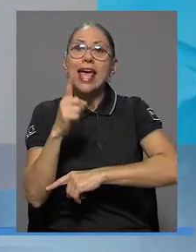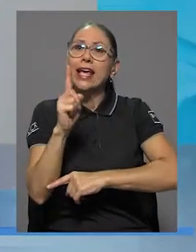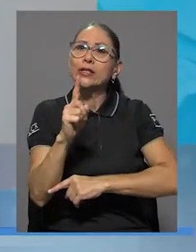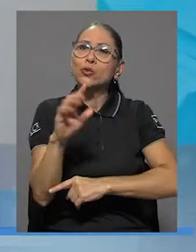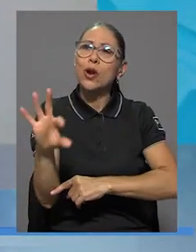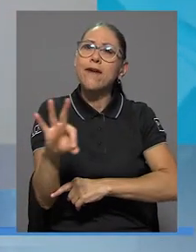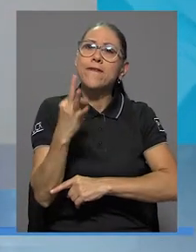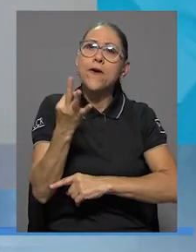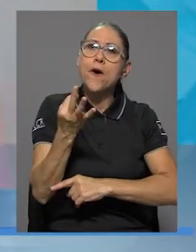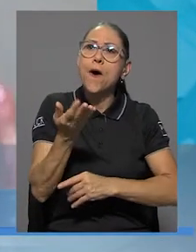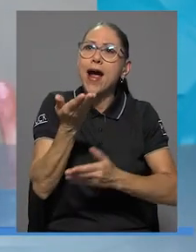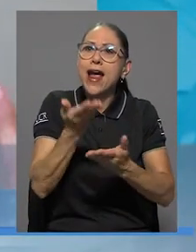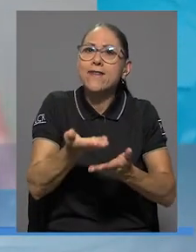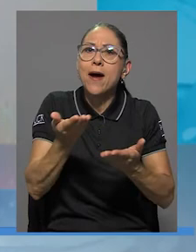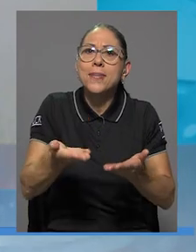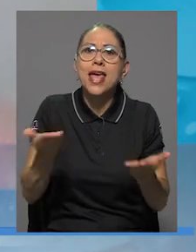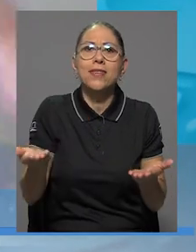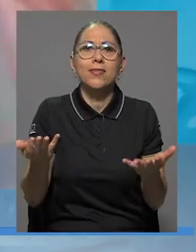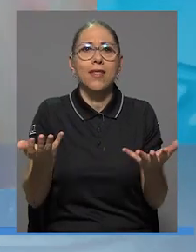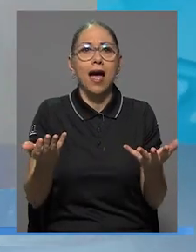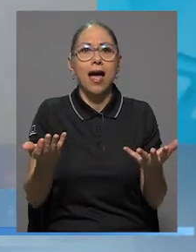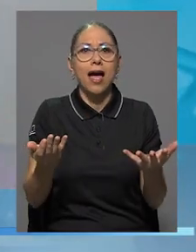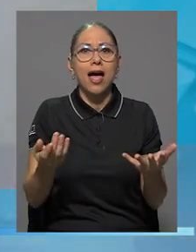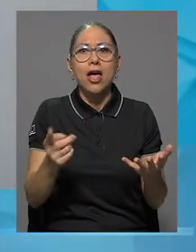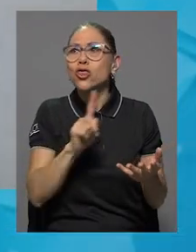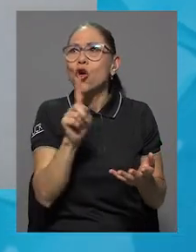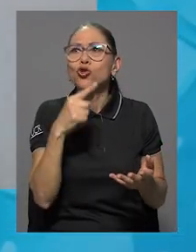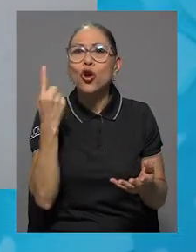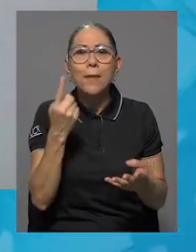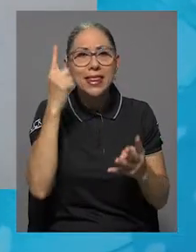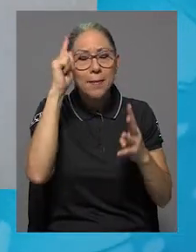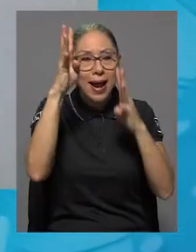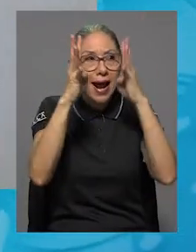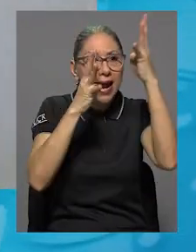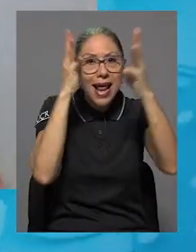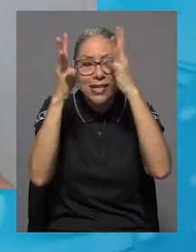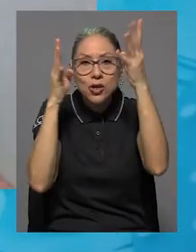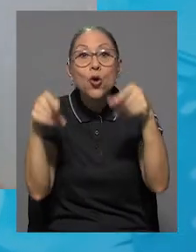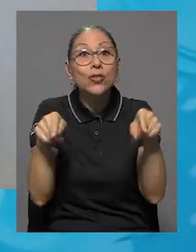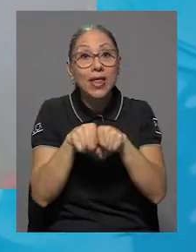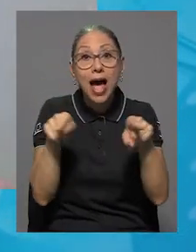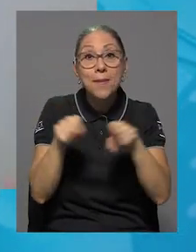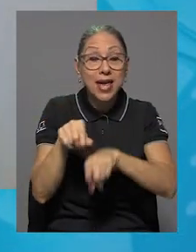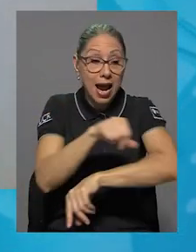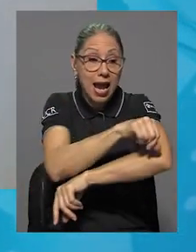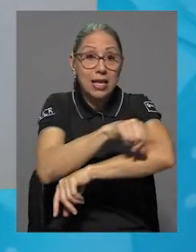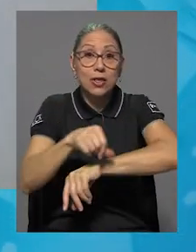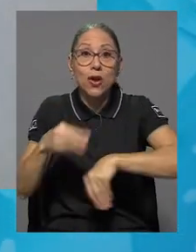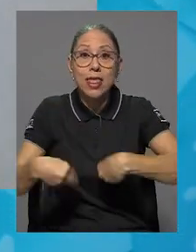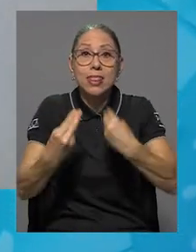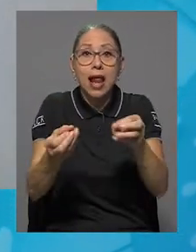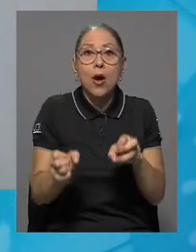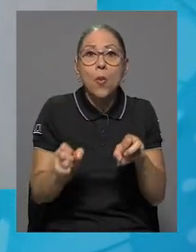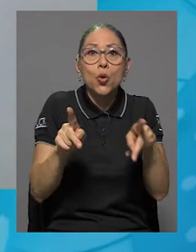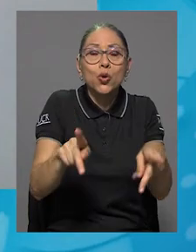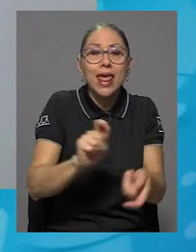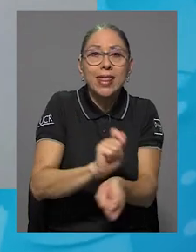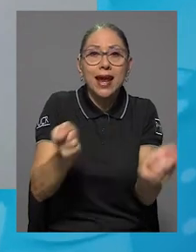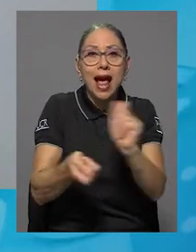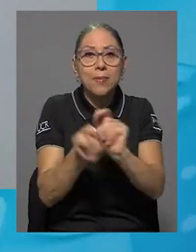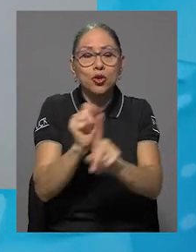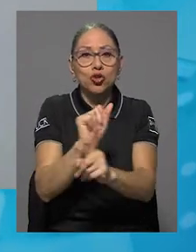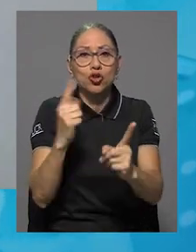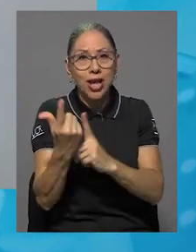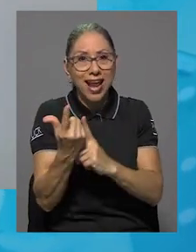es una herramienta no solo de creación, pero es una herramienta que da la oportunidad de hacer cambios